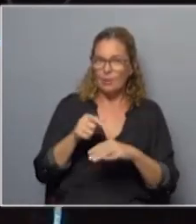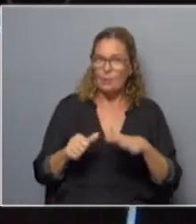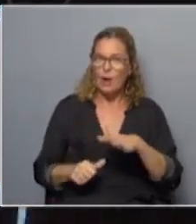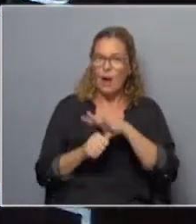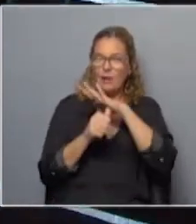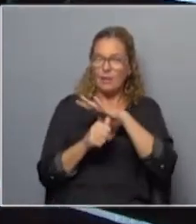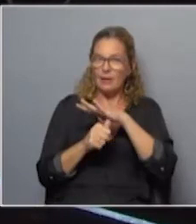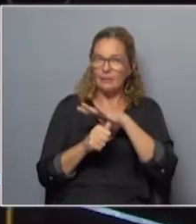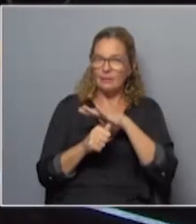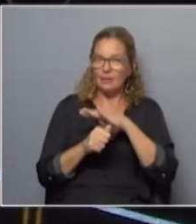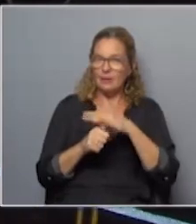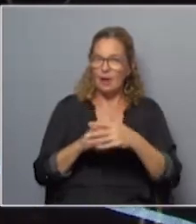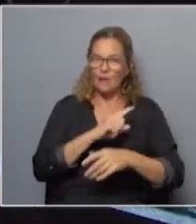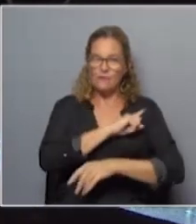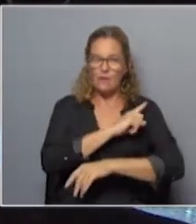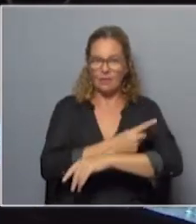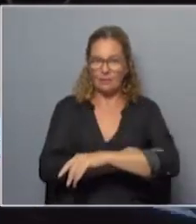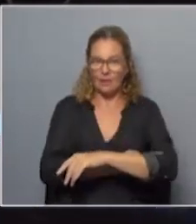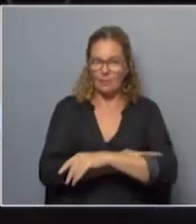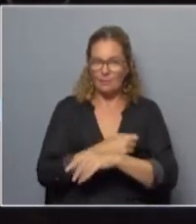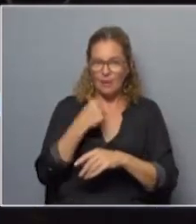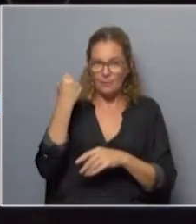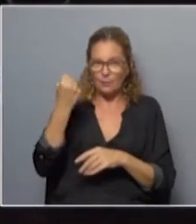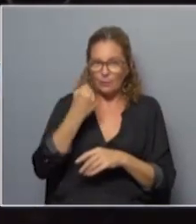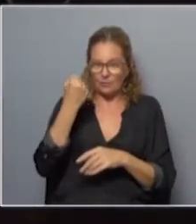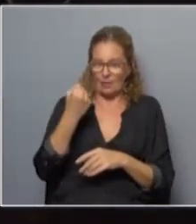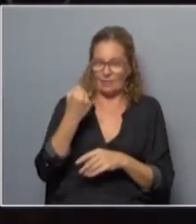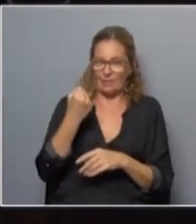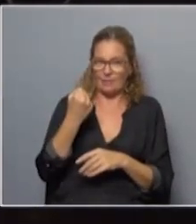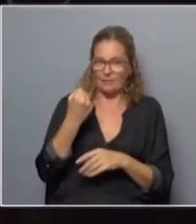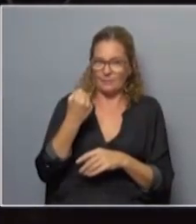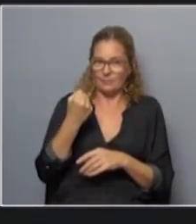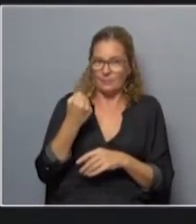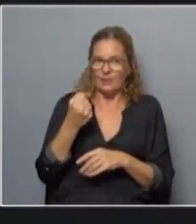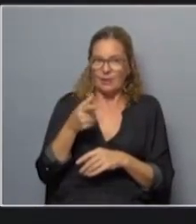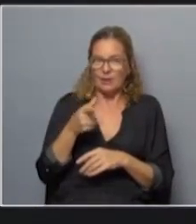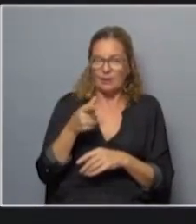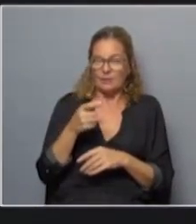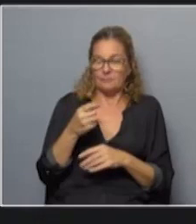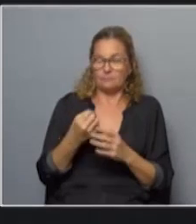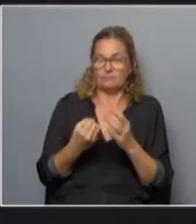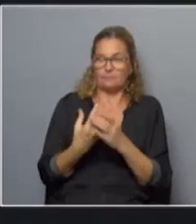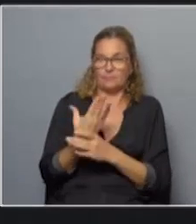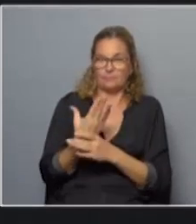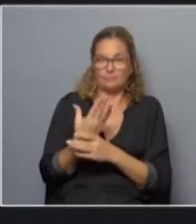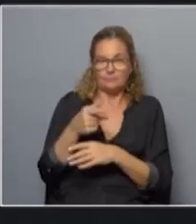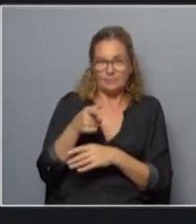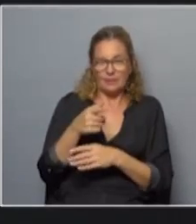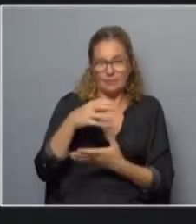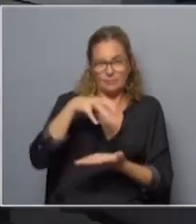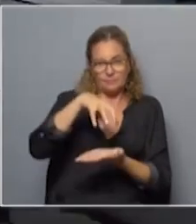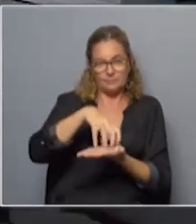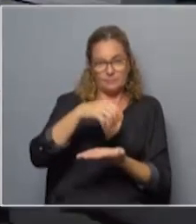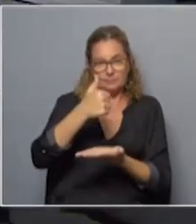máximo de aquella fuerza que ostenta el monopolio del uso de la fuerza aparece en ese lugar